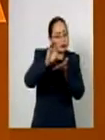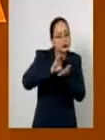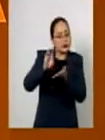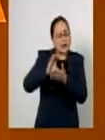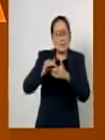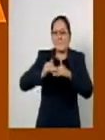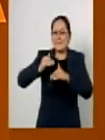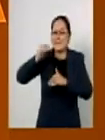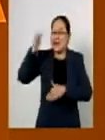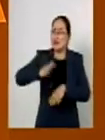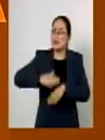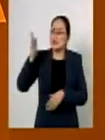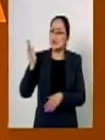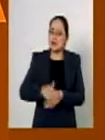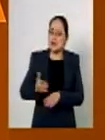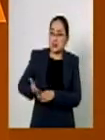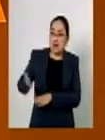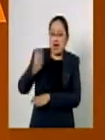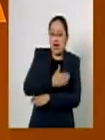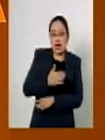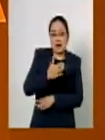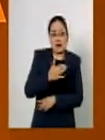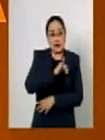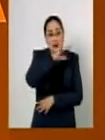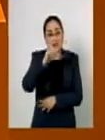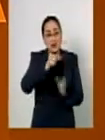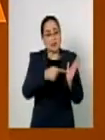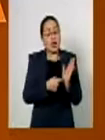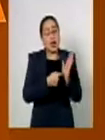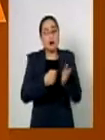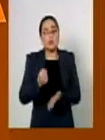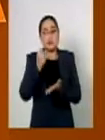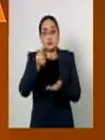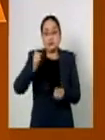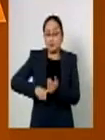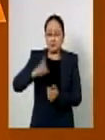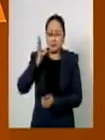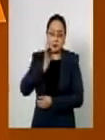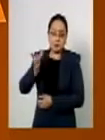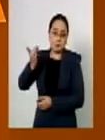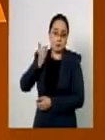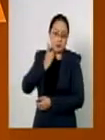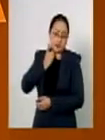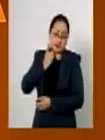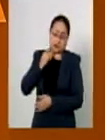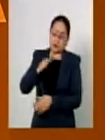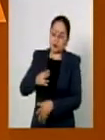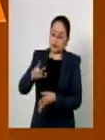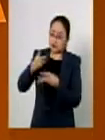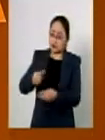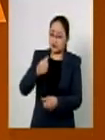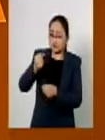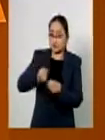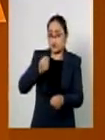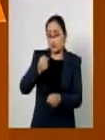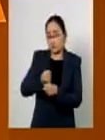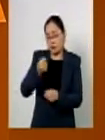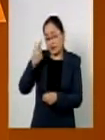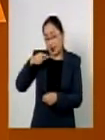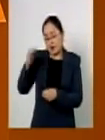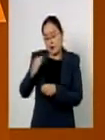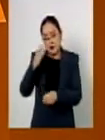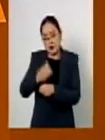mayores a lo que había presupuestado la Cámara de Diputados en el presupuesto de egresos de la Federación